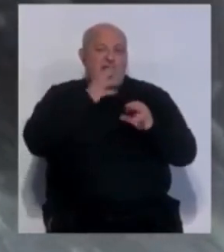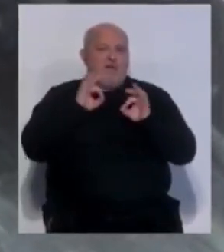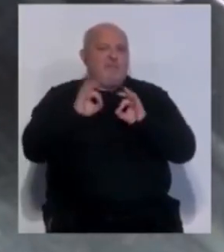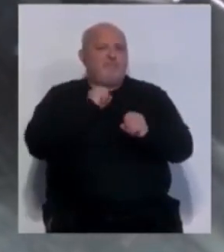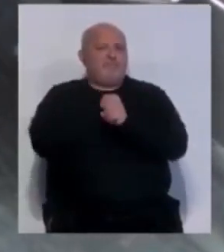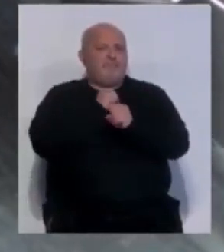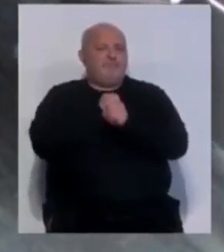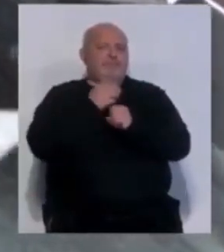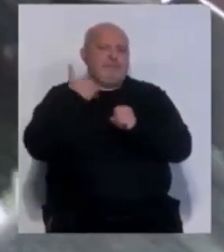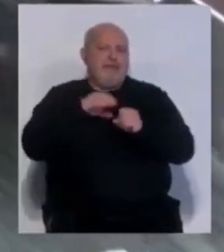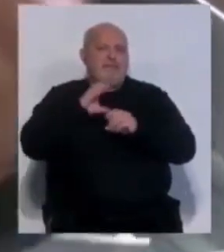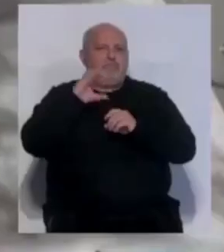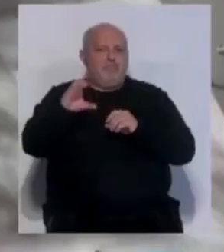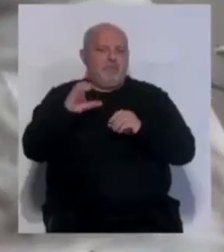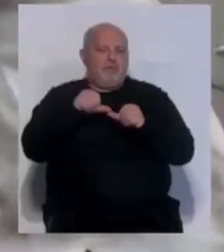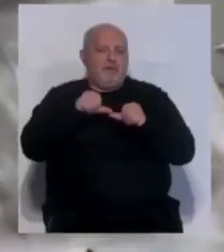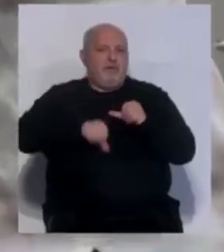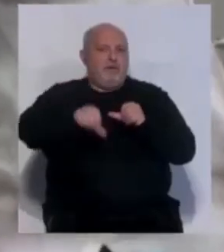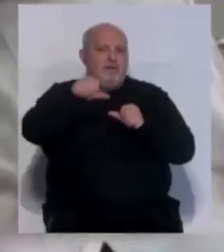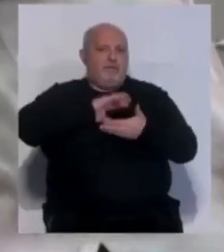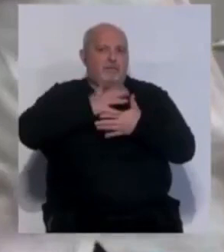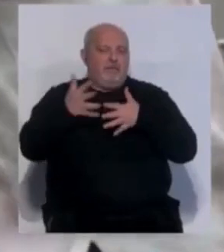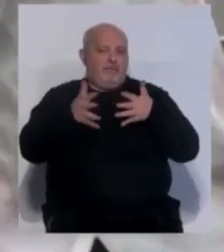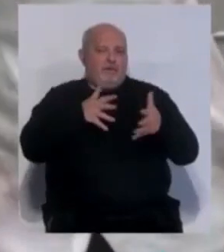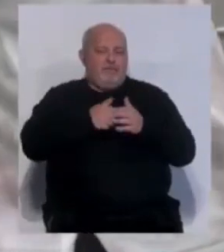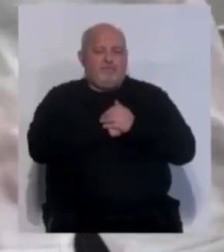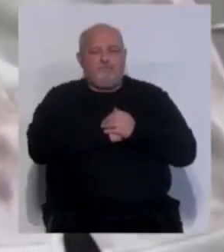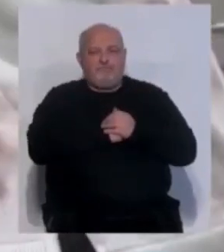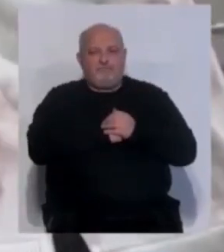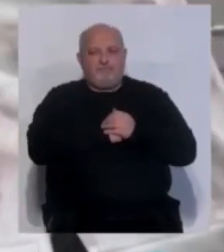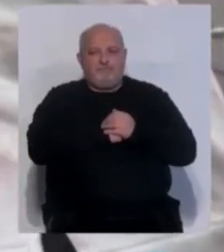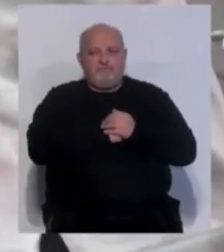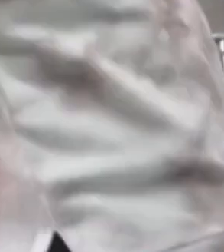trabajando para que puedan recibirla a lo largo de este mismo mes de marzo.